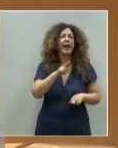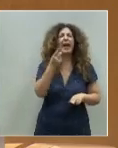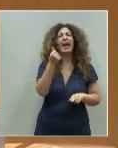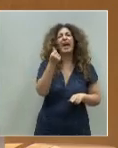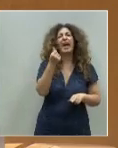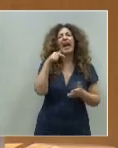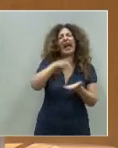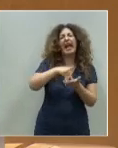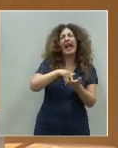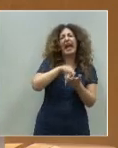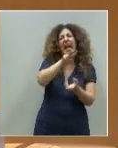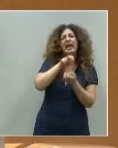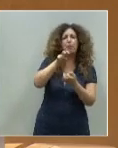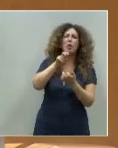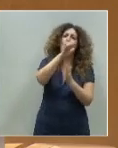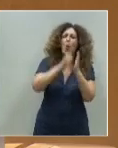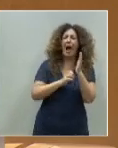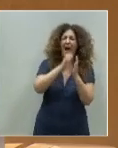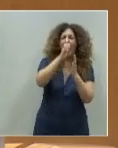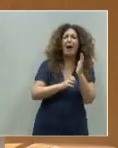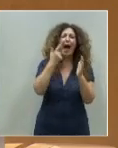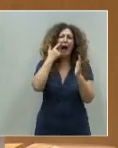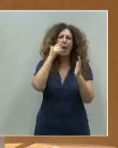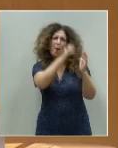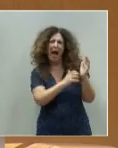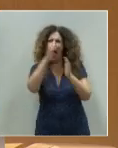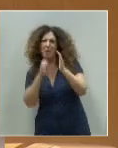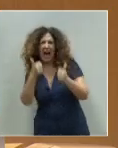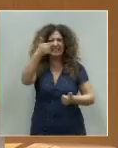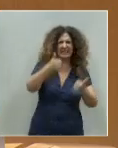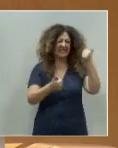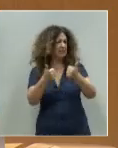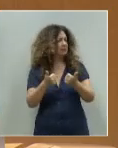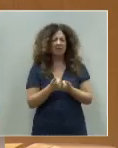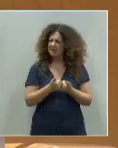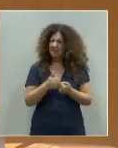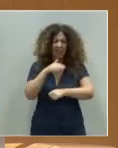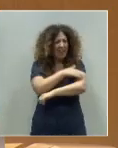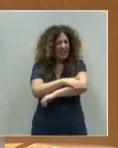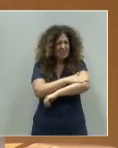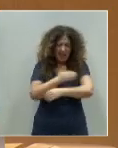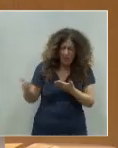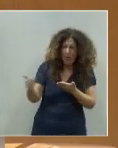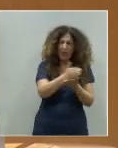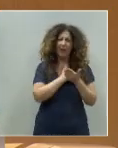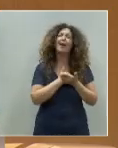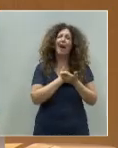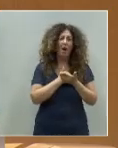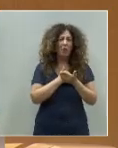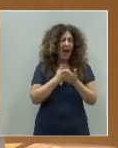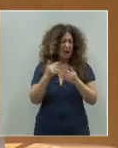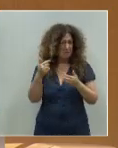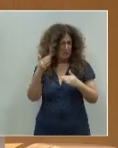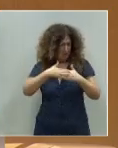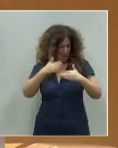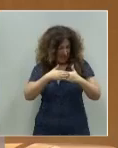más. Que el Estado deje de recaudar lo máximo posible. Y al mismo tiempo, exigiendo al Estado que